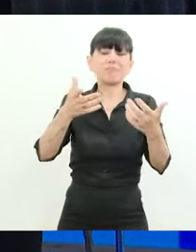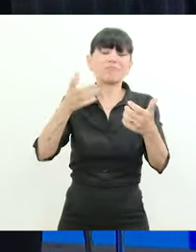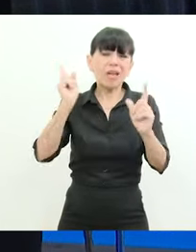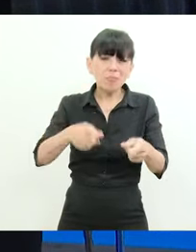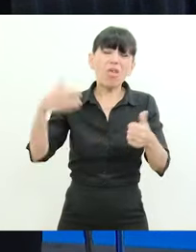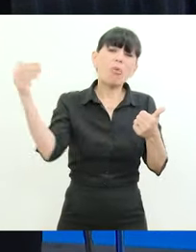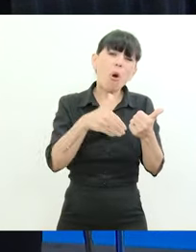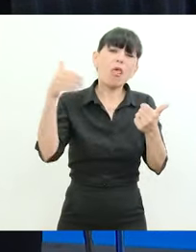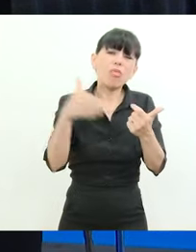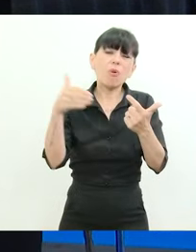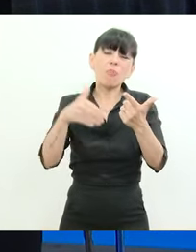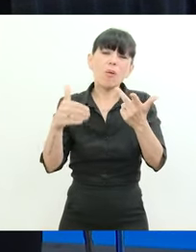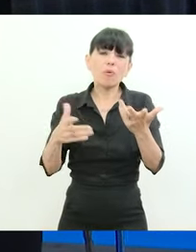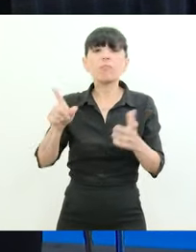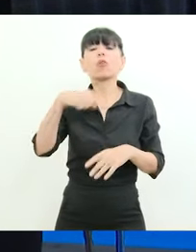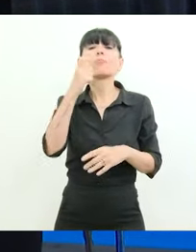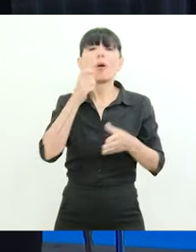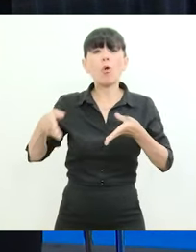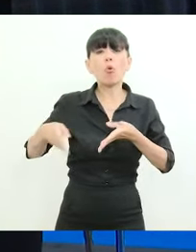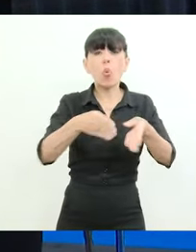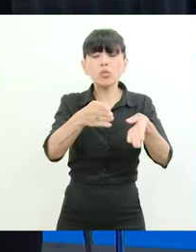mire la ruta Paraná-Buenos Aires